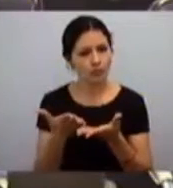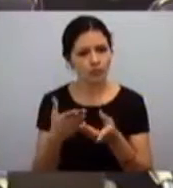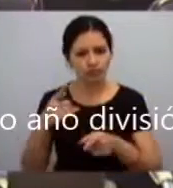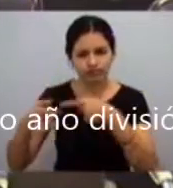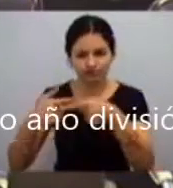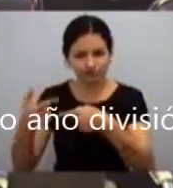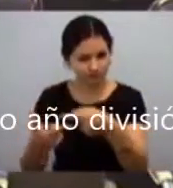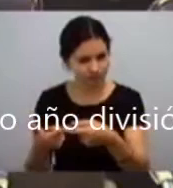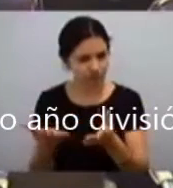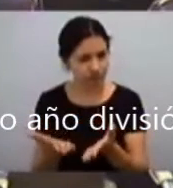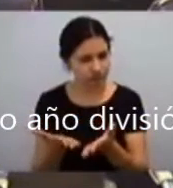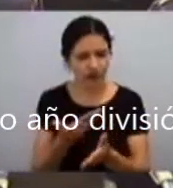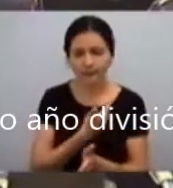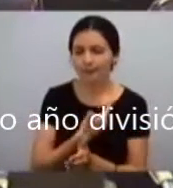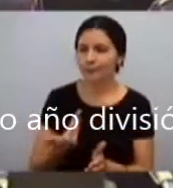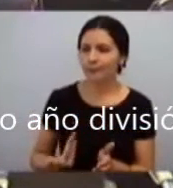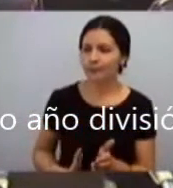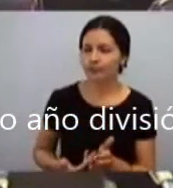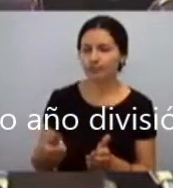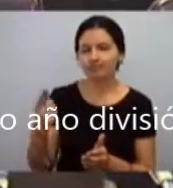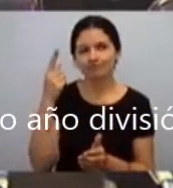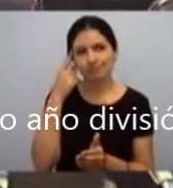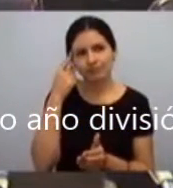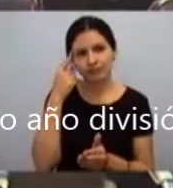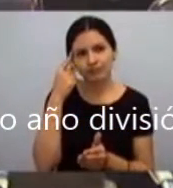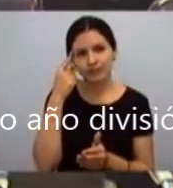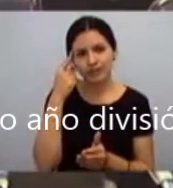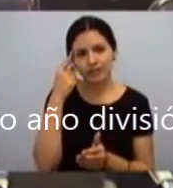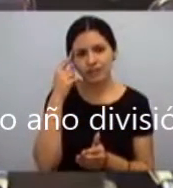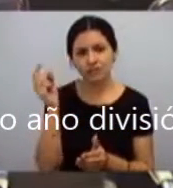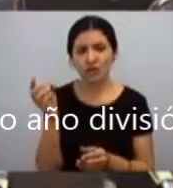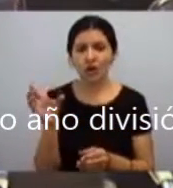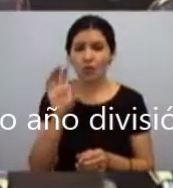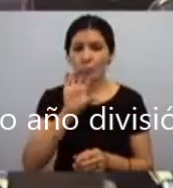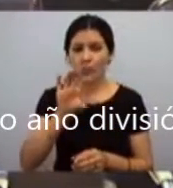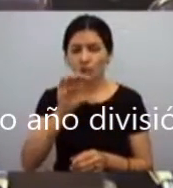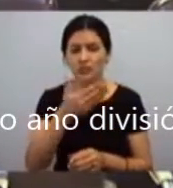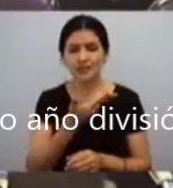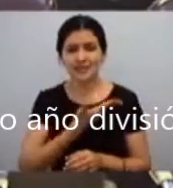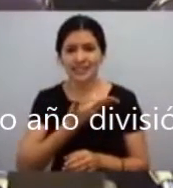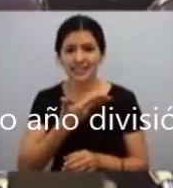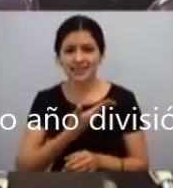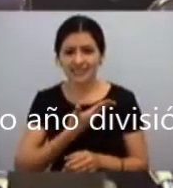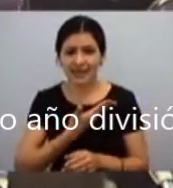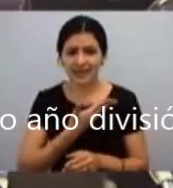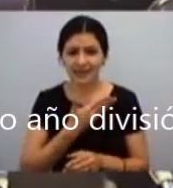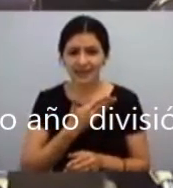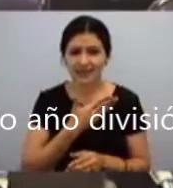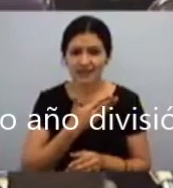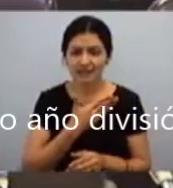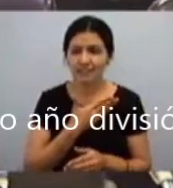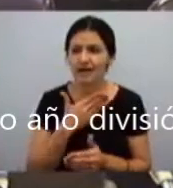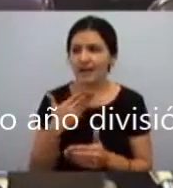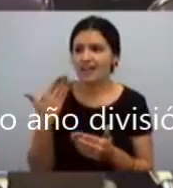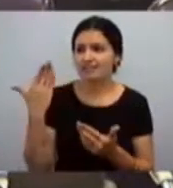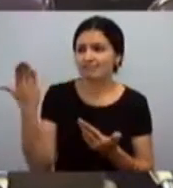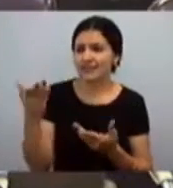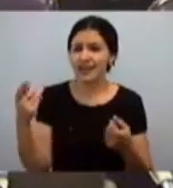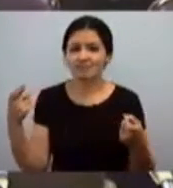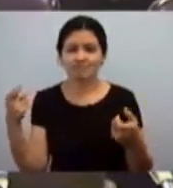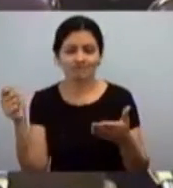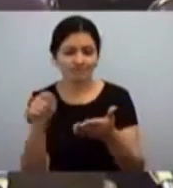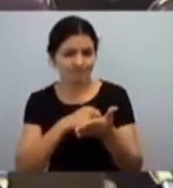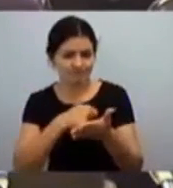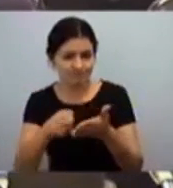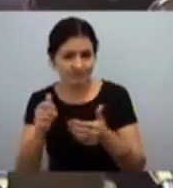Señor Presidente, me parece real y descabellado que la provincia de Santa Fe exija algún tipo de contrataciones con empresas